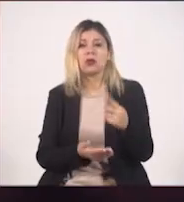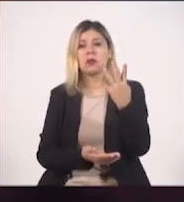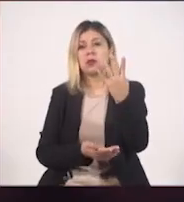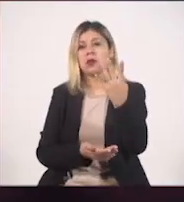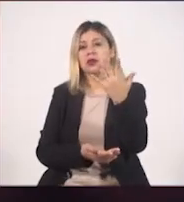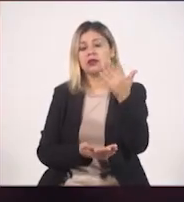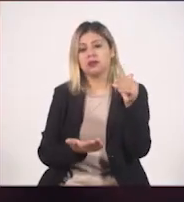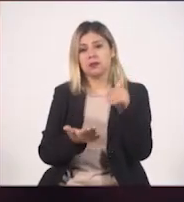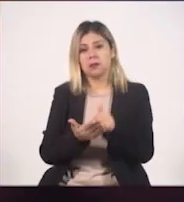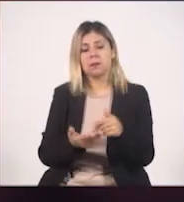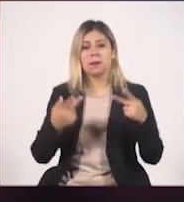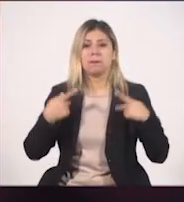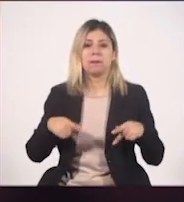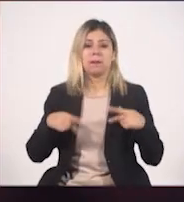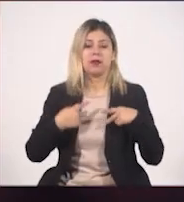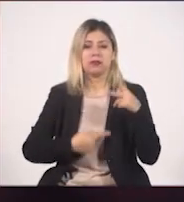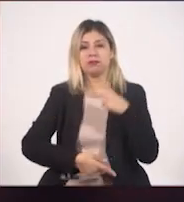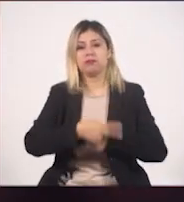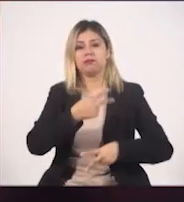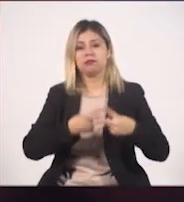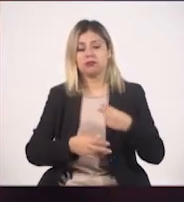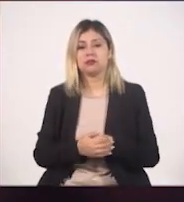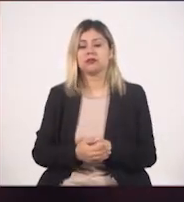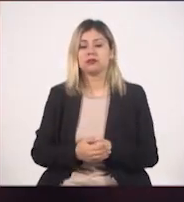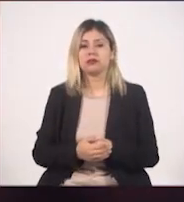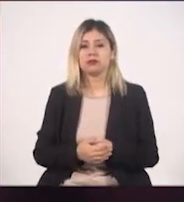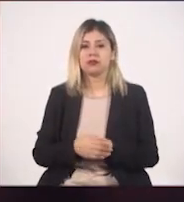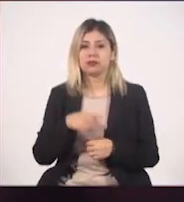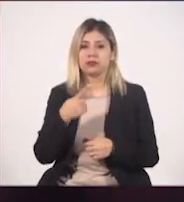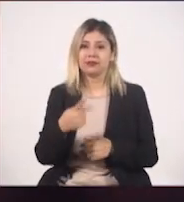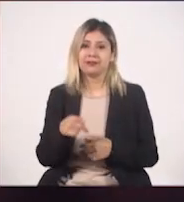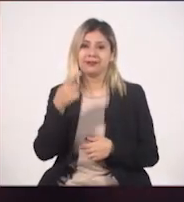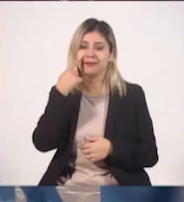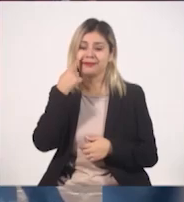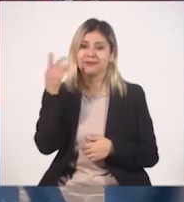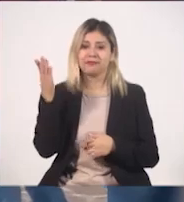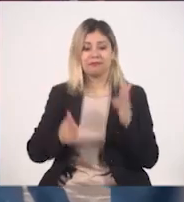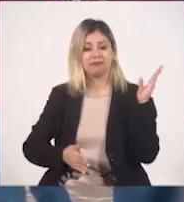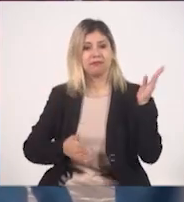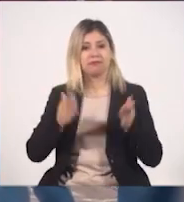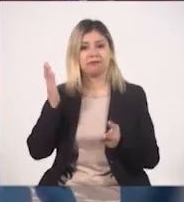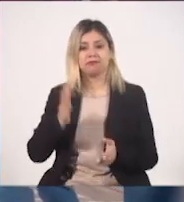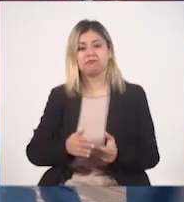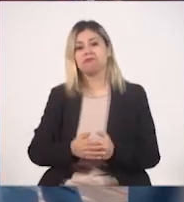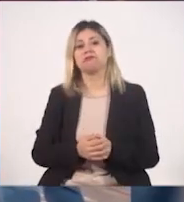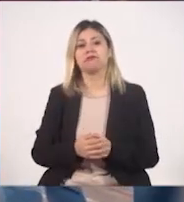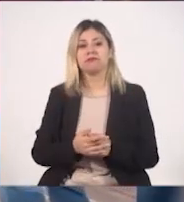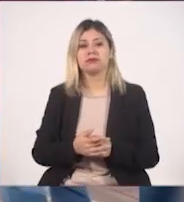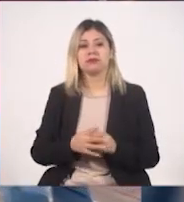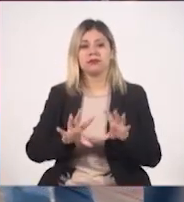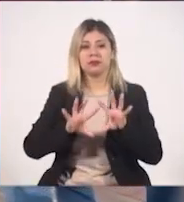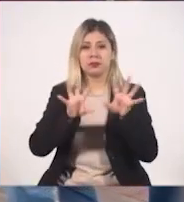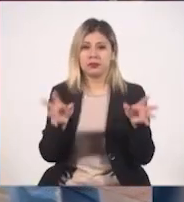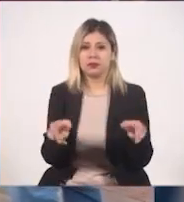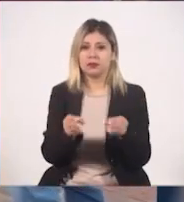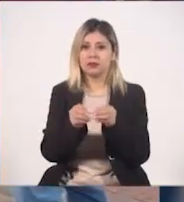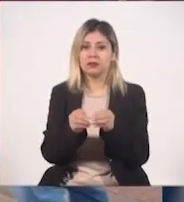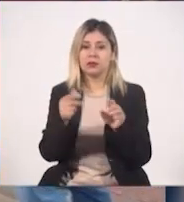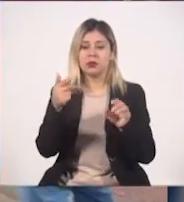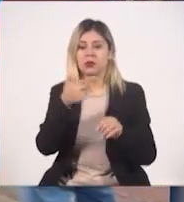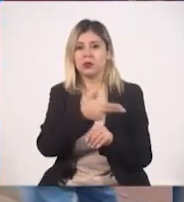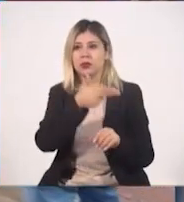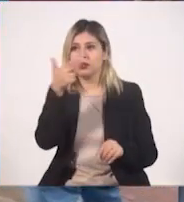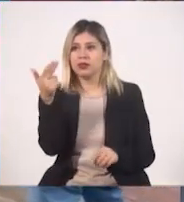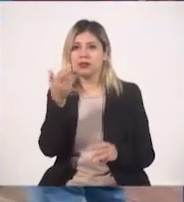o cinco mil visitantes, con lo local, más lo que nos visita de fuera. Pues ahorita realmente tenemos hoteles,